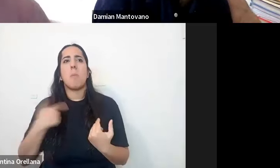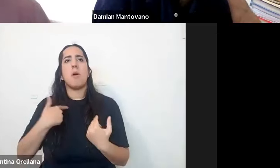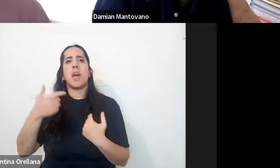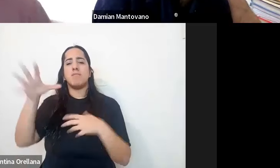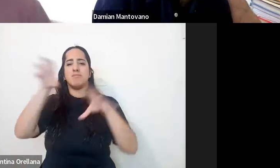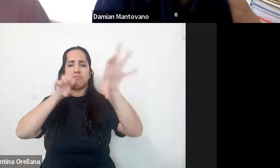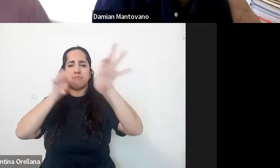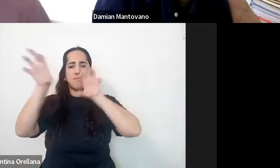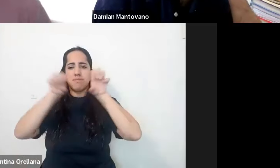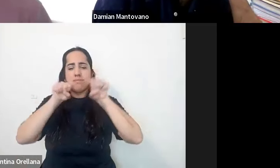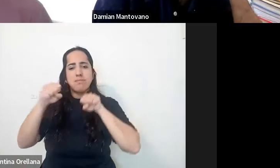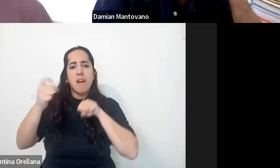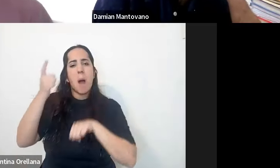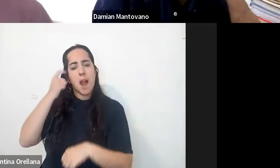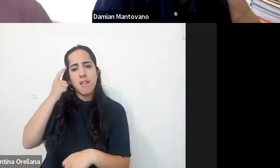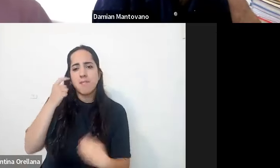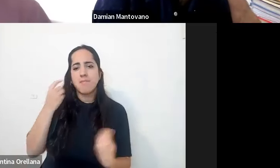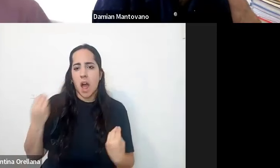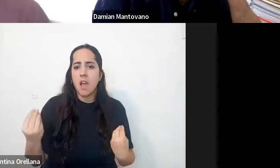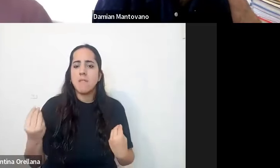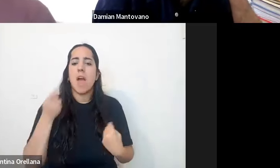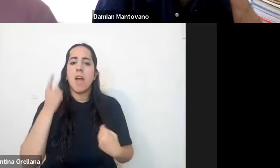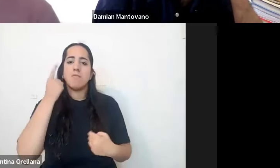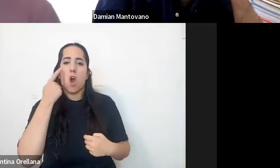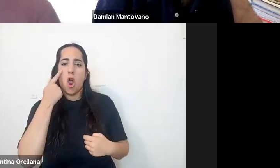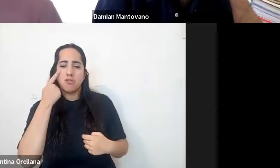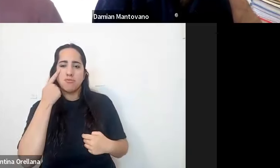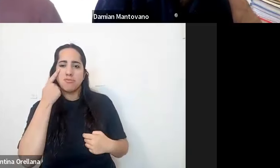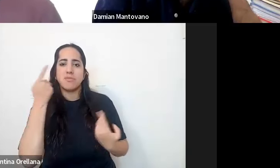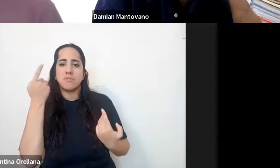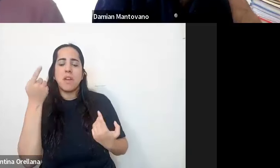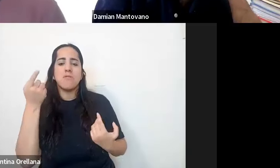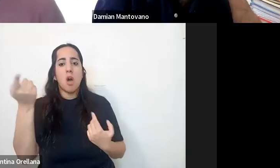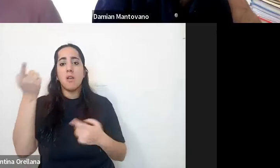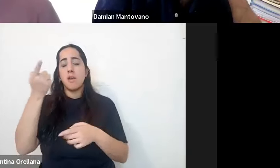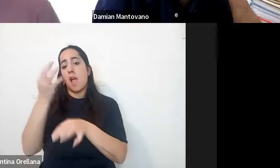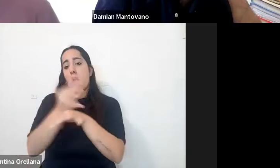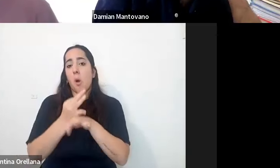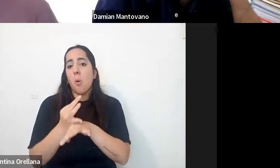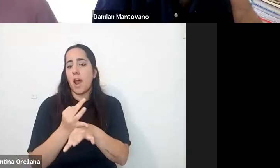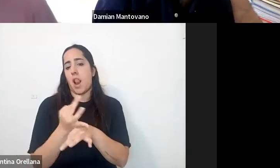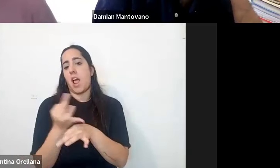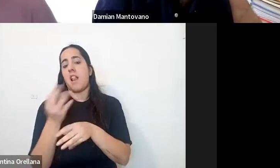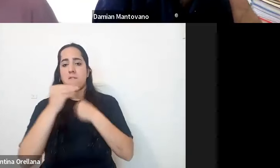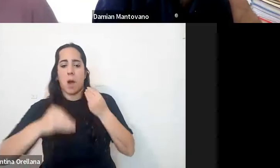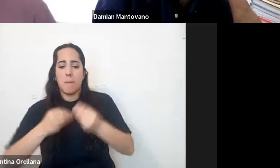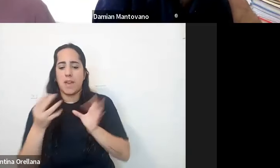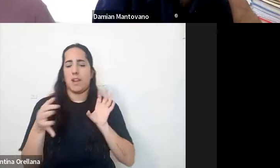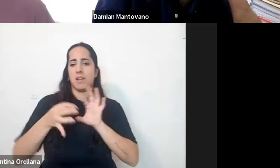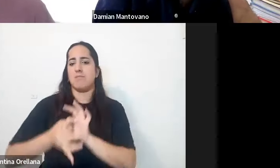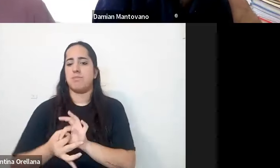de todo lo que es el conocimiento de la escuela y la familia cómo se organiza el tipo de